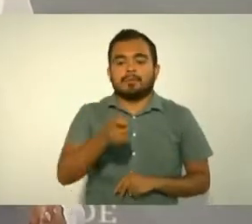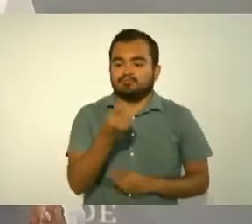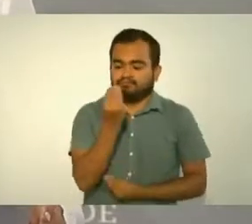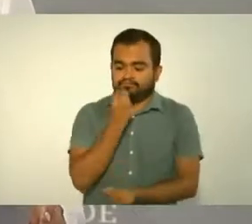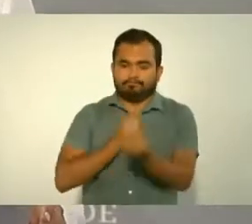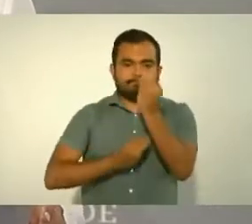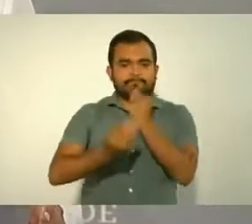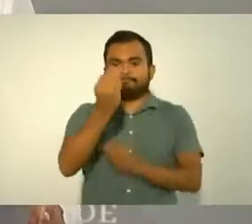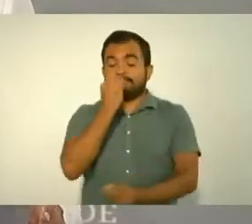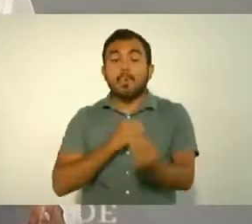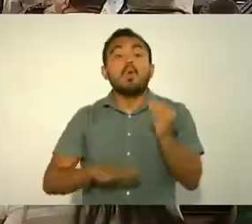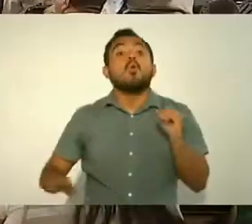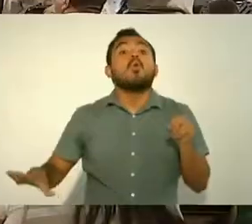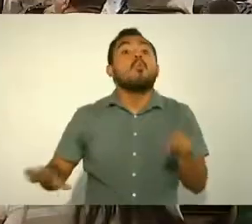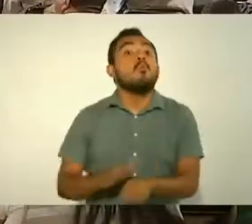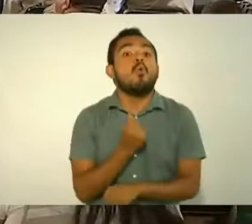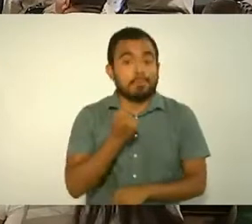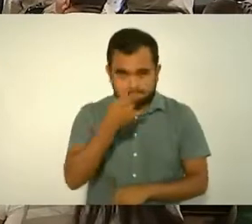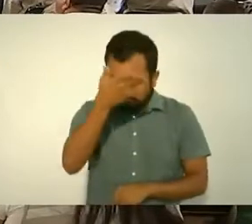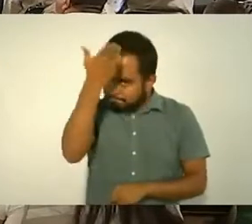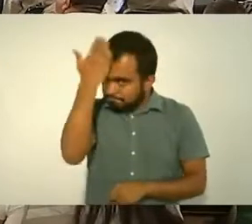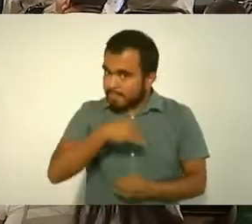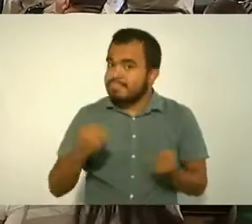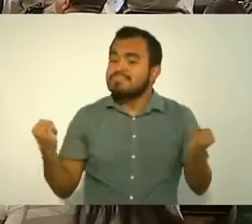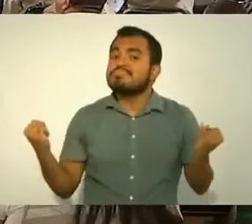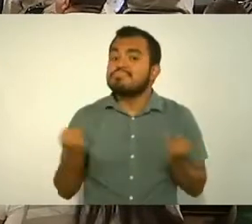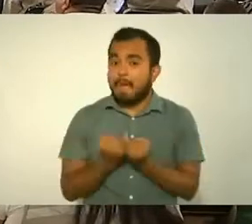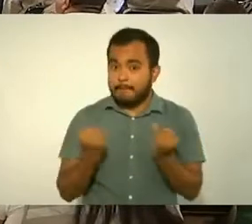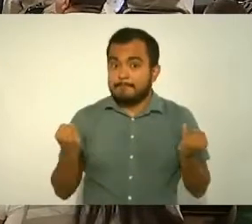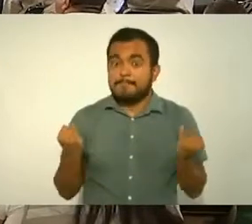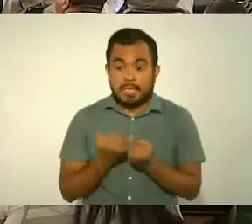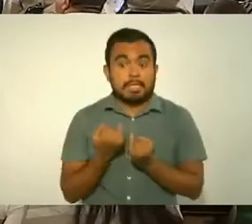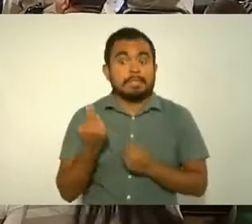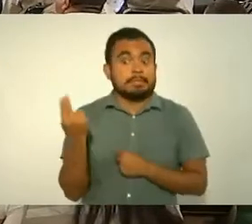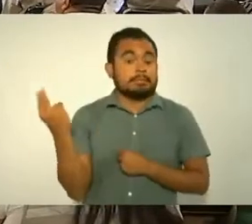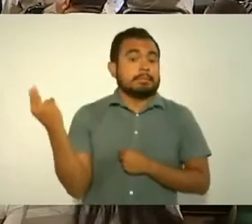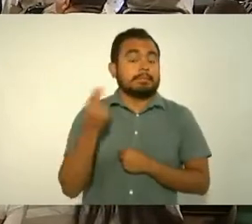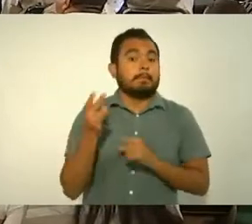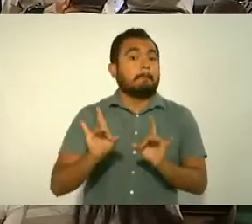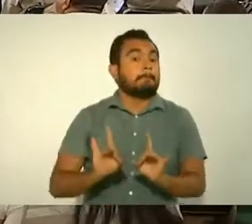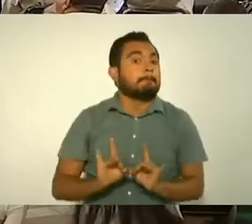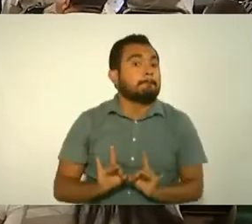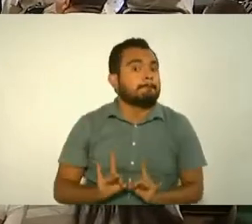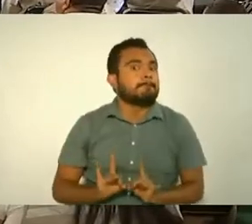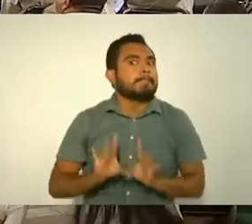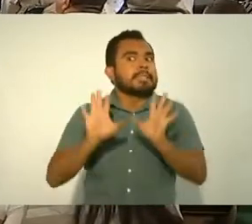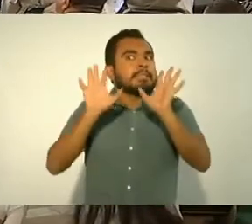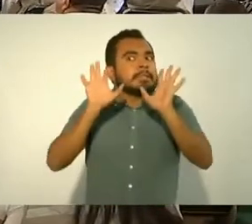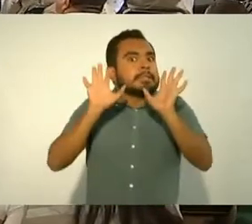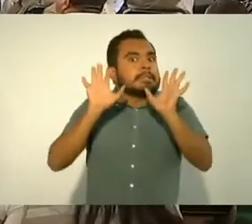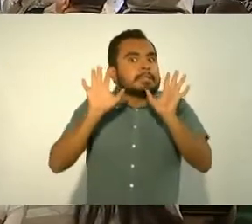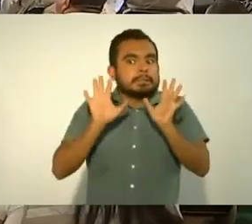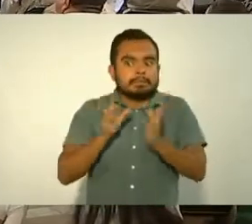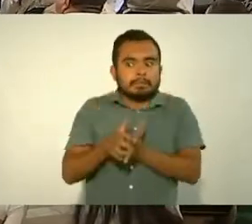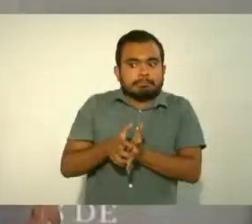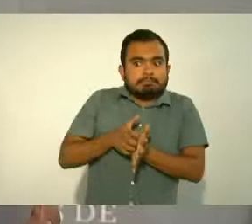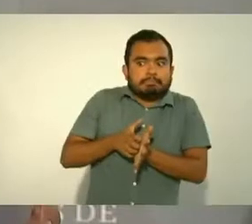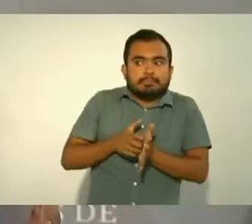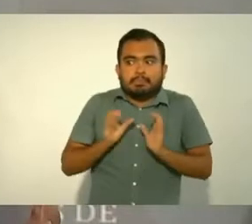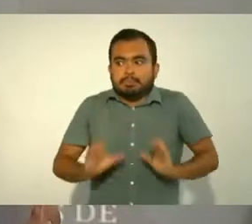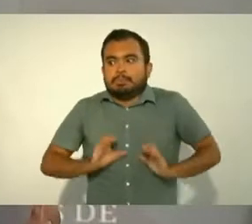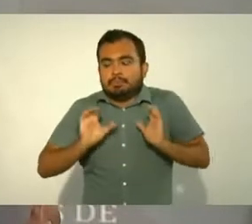porque también tenemos que prevenir no sabemos cuánto tiempo